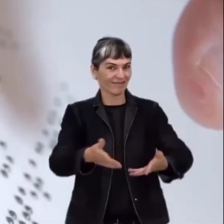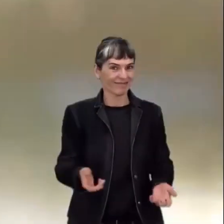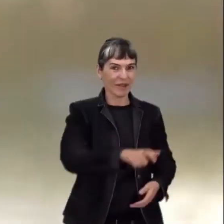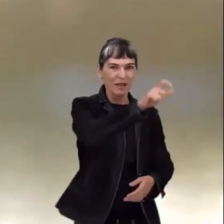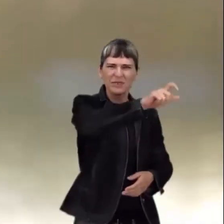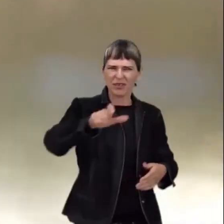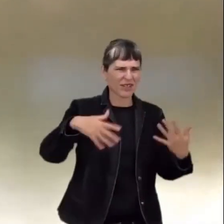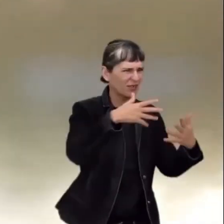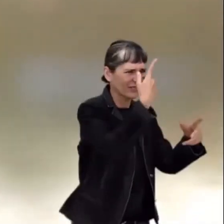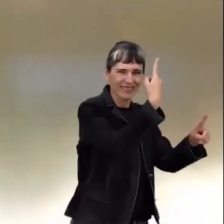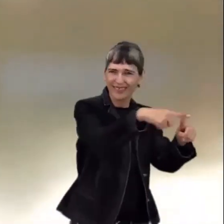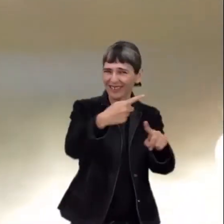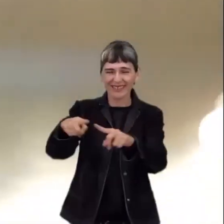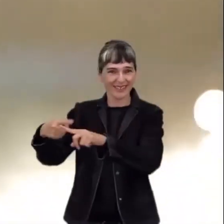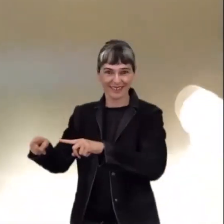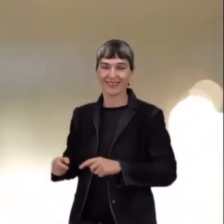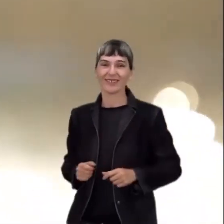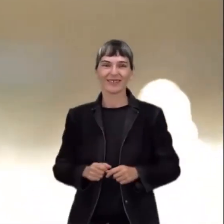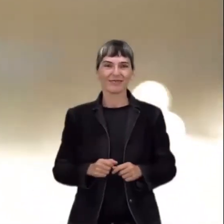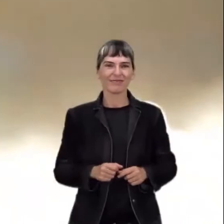hay diversos tipos de personas